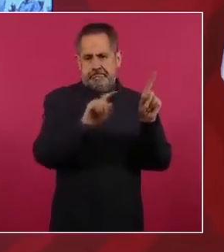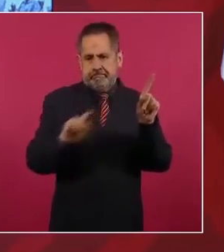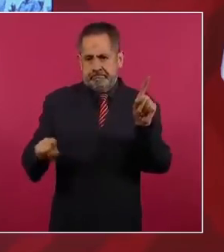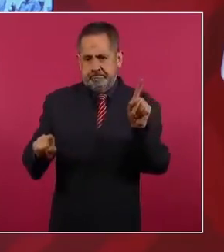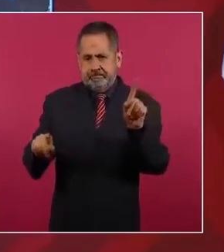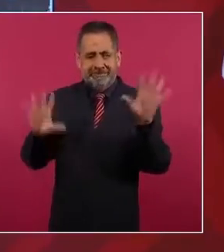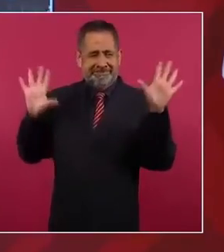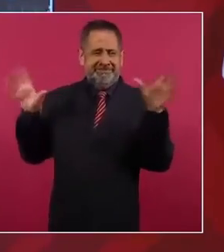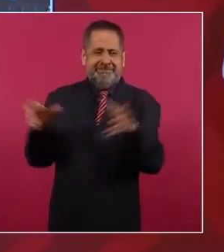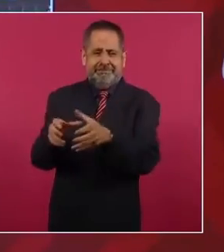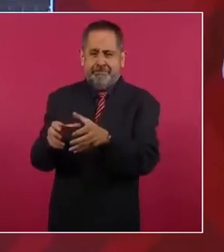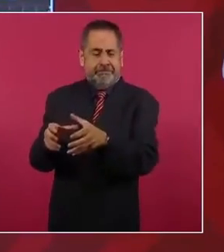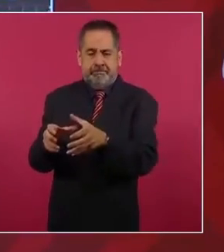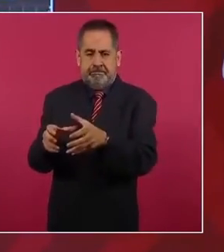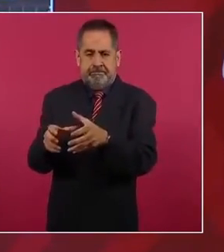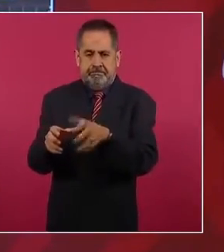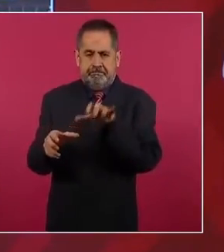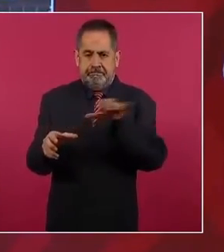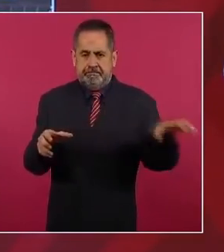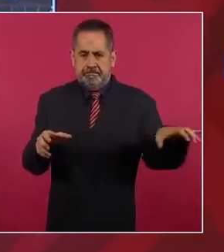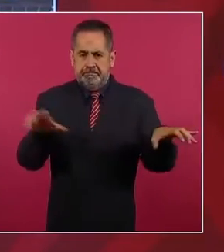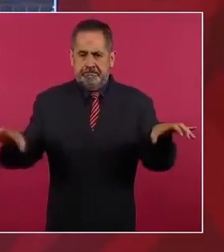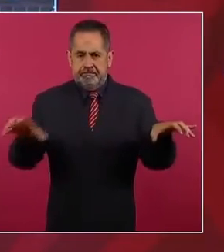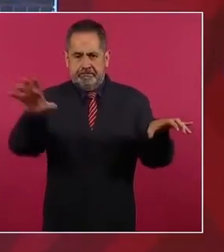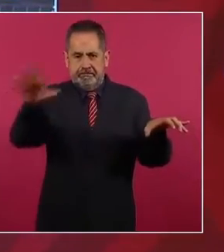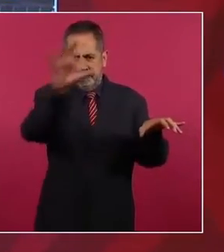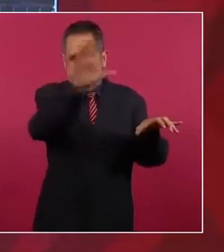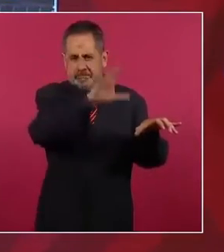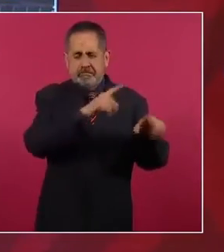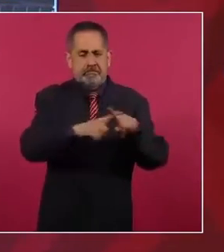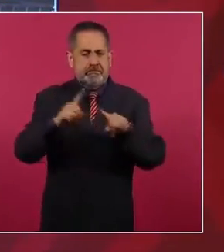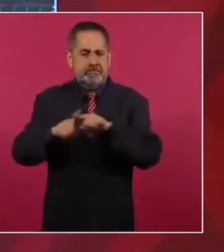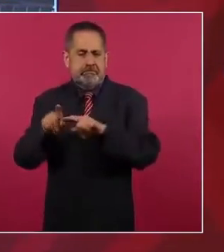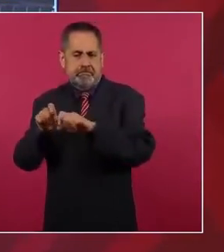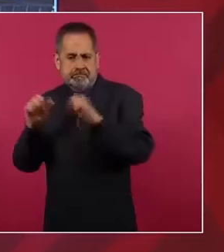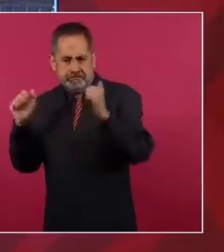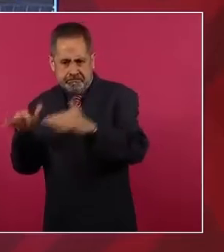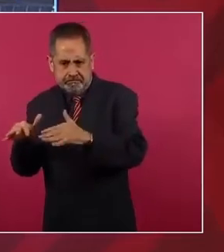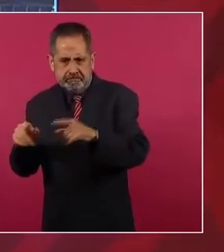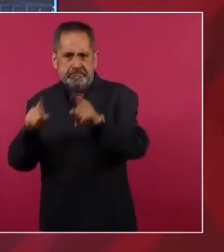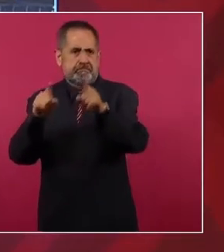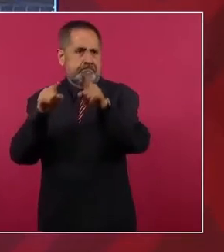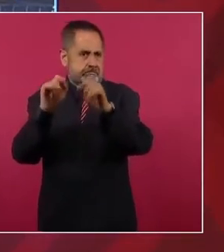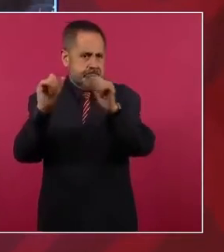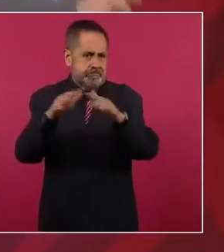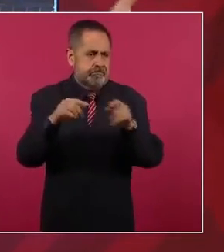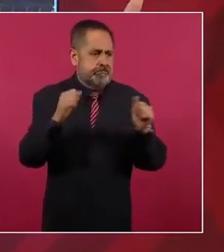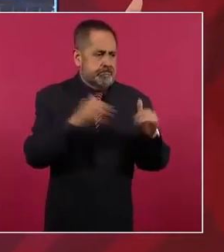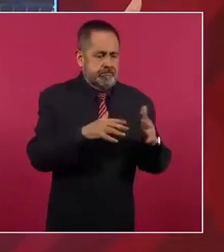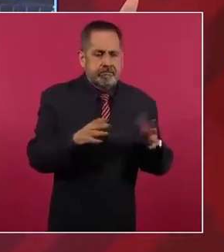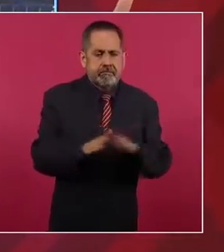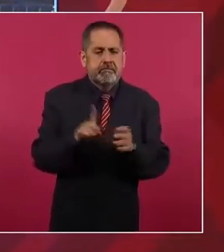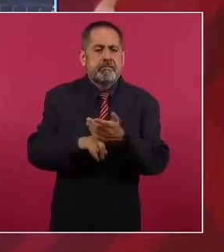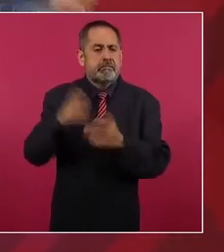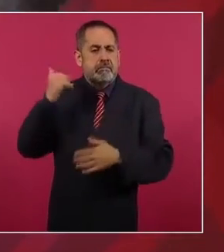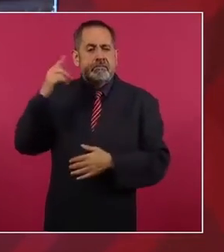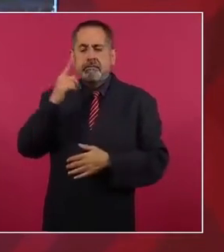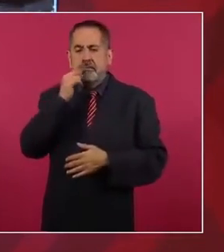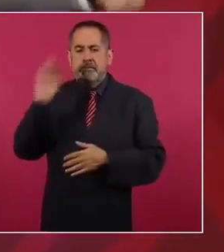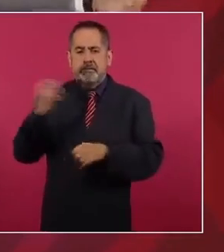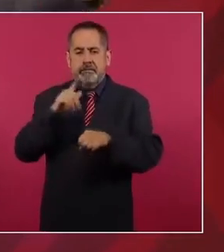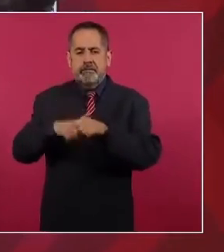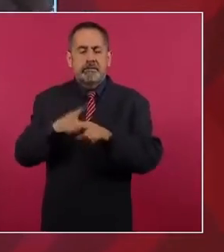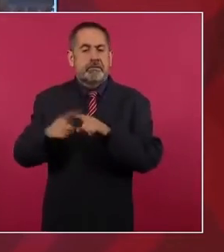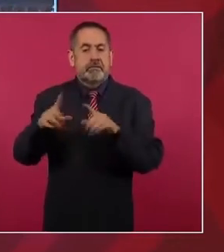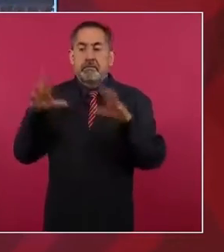concentrar a todos estos elementos, como se hacía en la Policía Federal, en